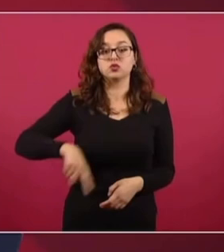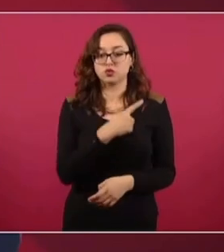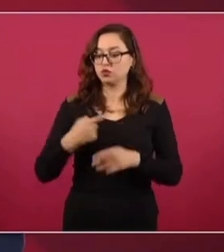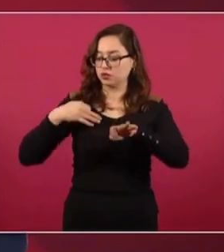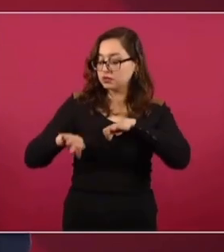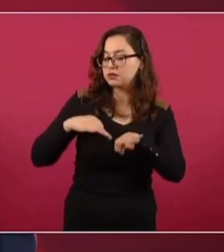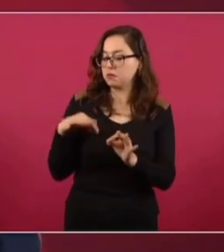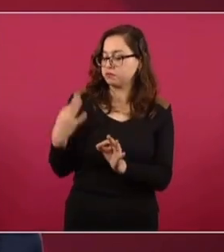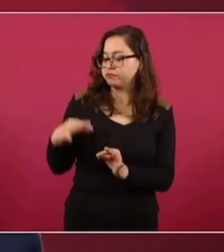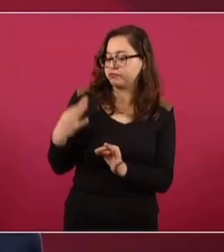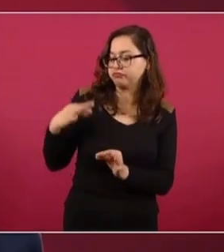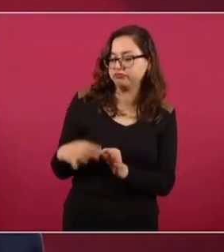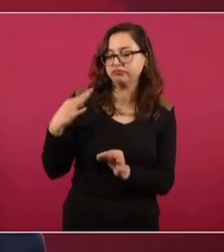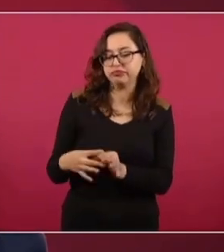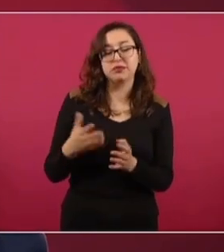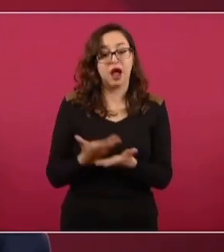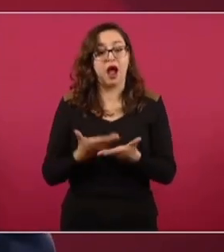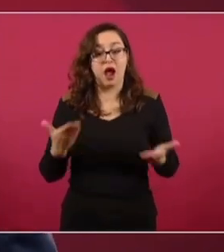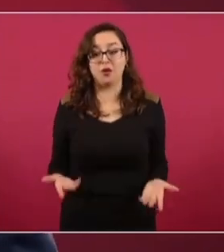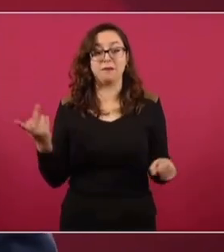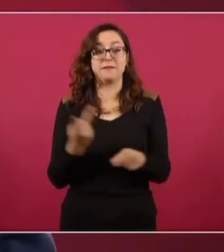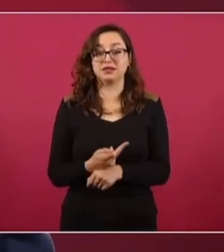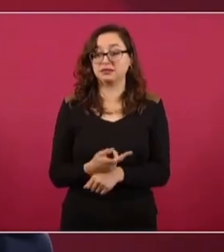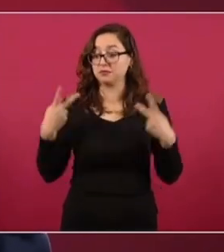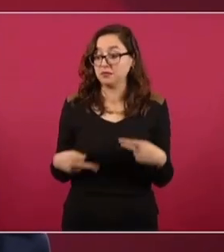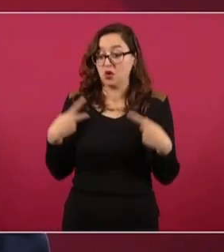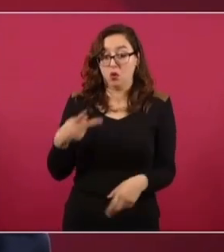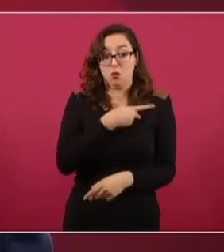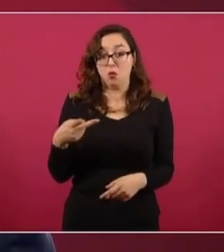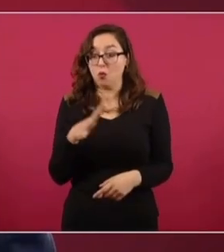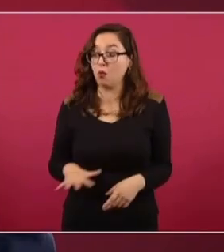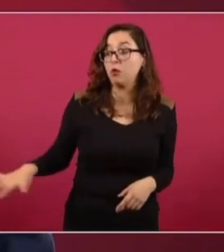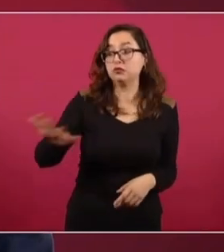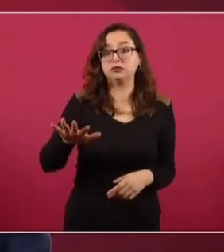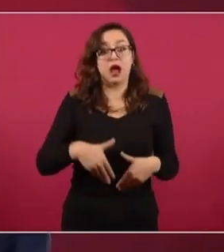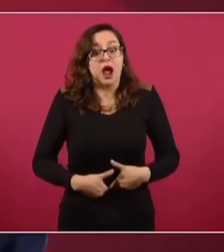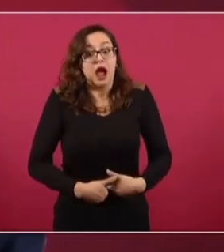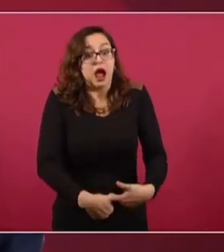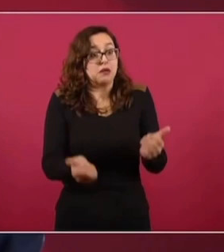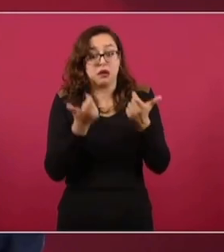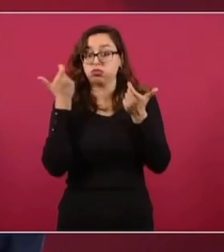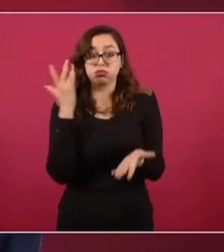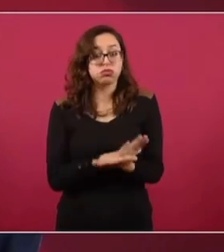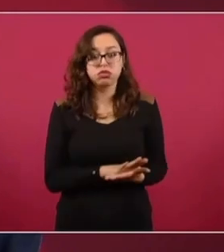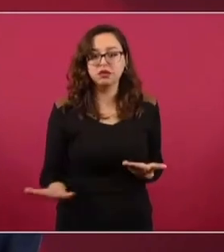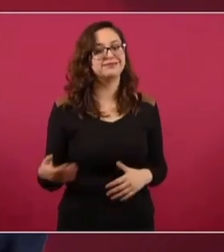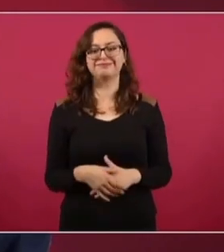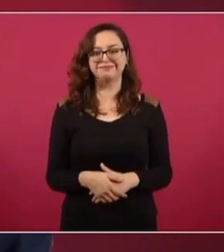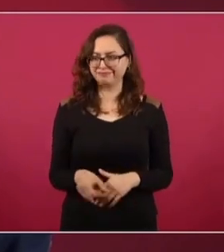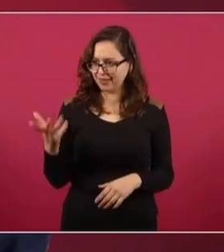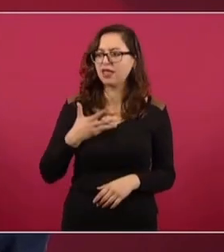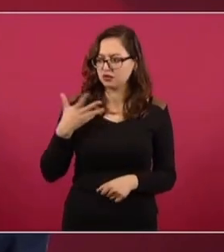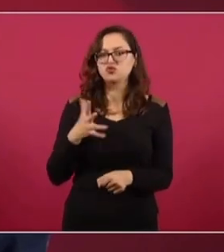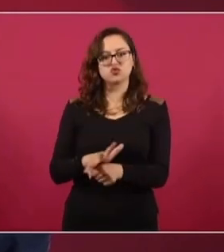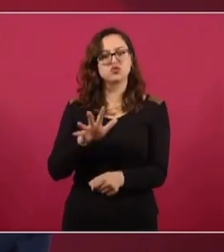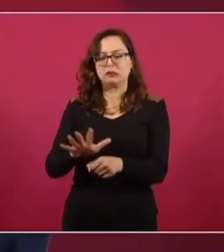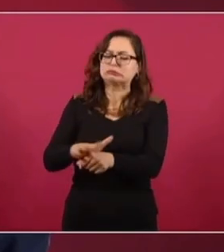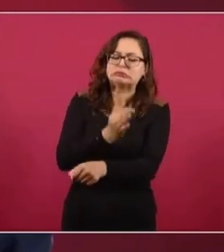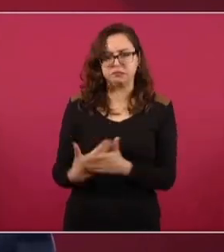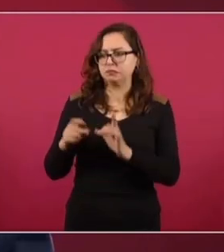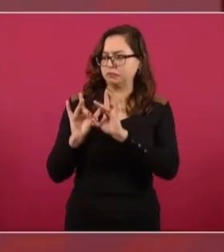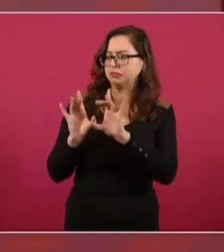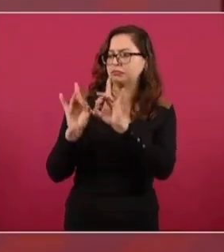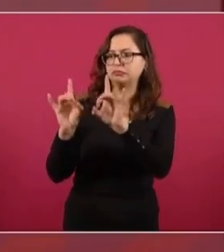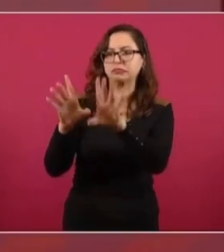abajo, no ha habido crisis de consumo. La gente tiene, cuando menos para lo básico, en circunstancias muy